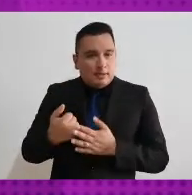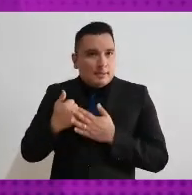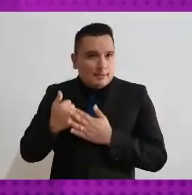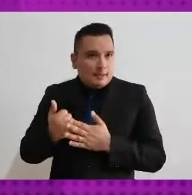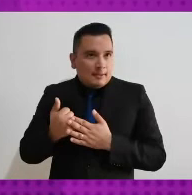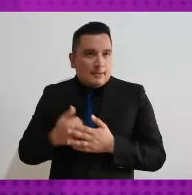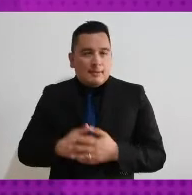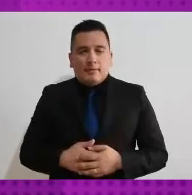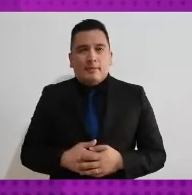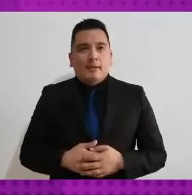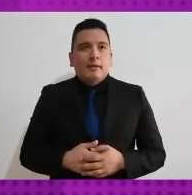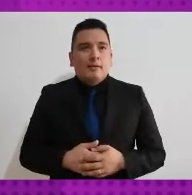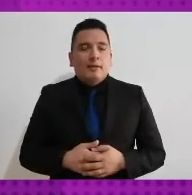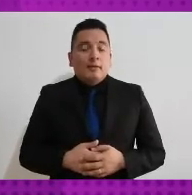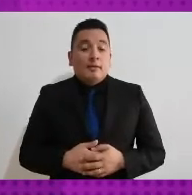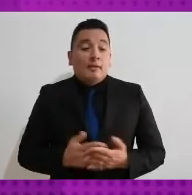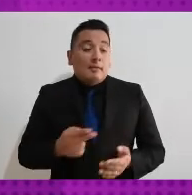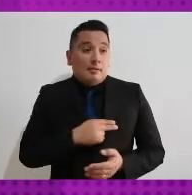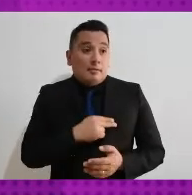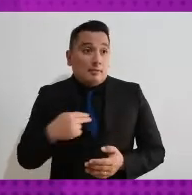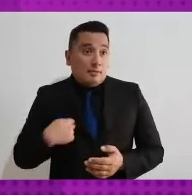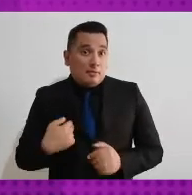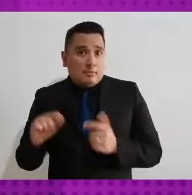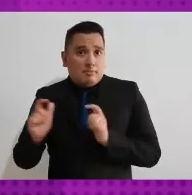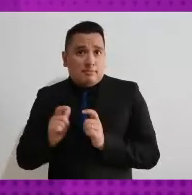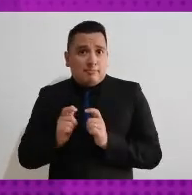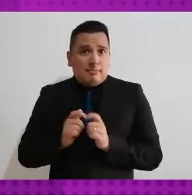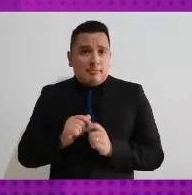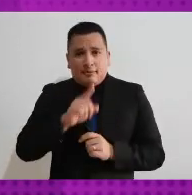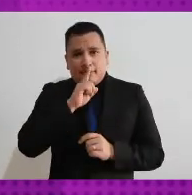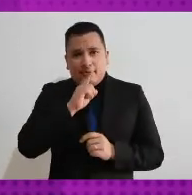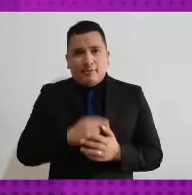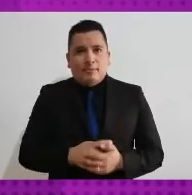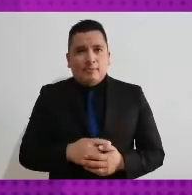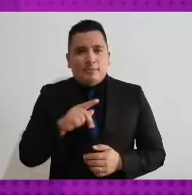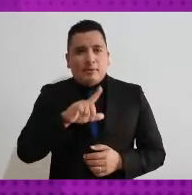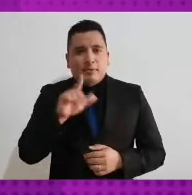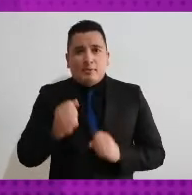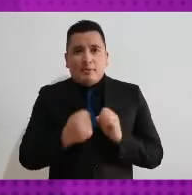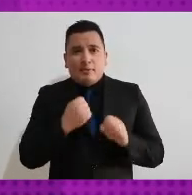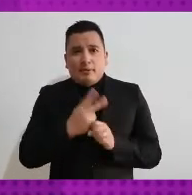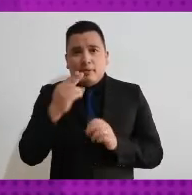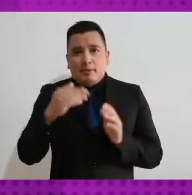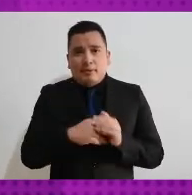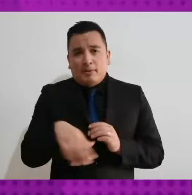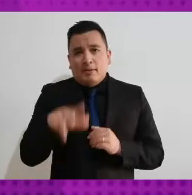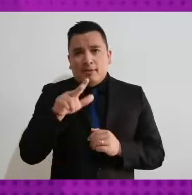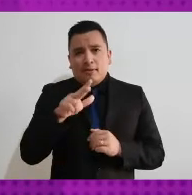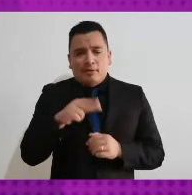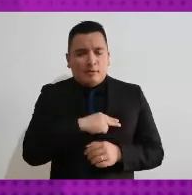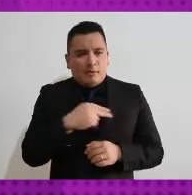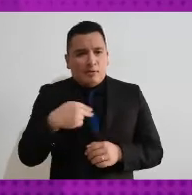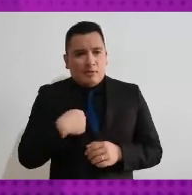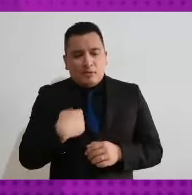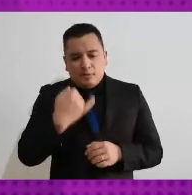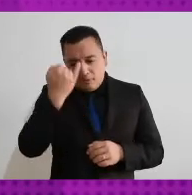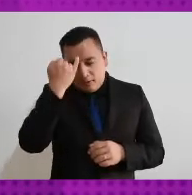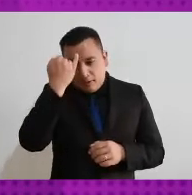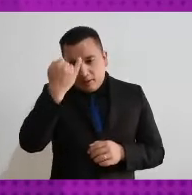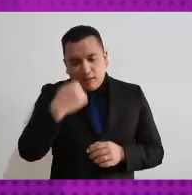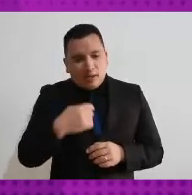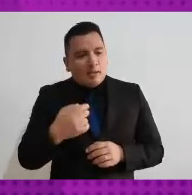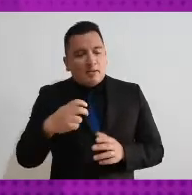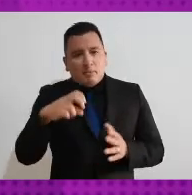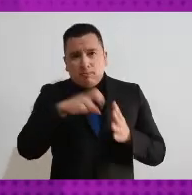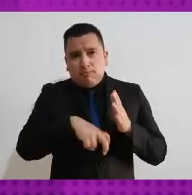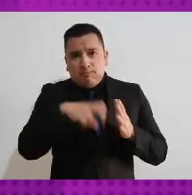grupo minoritario paradójicamente somos la mayoría en la sociedad fue en 2018 cuando nosotros implementamos acciones